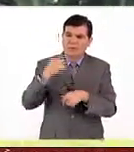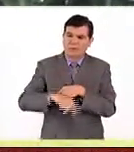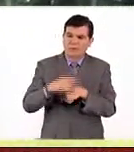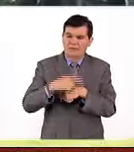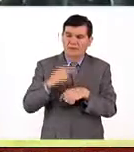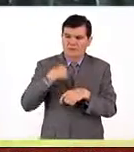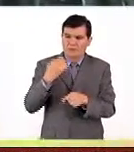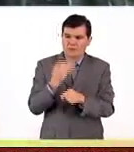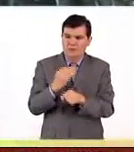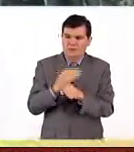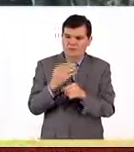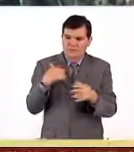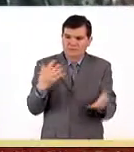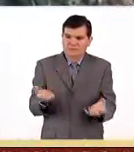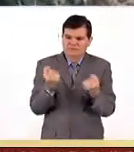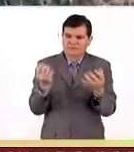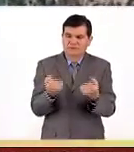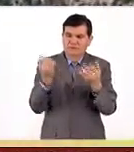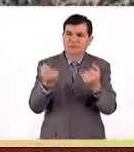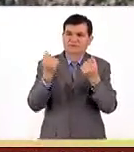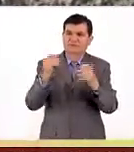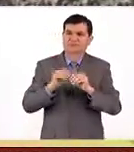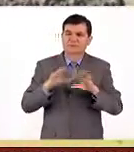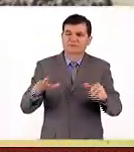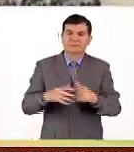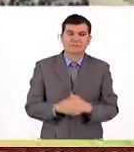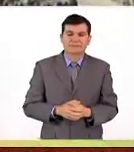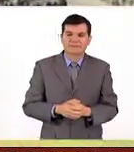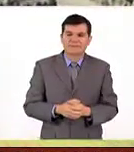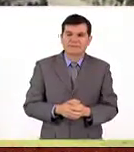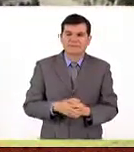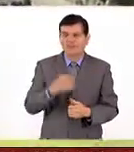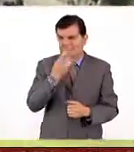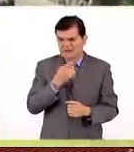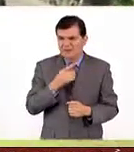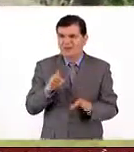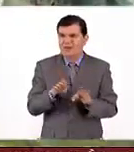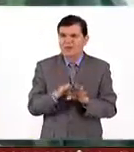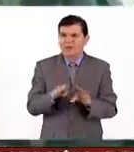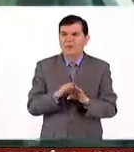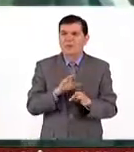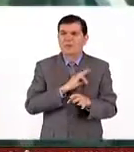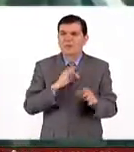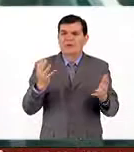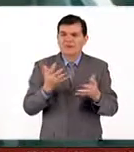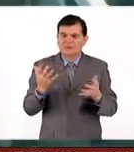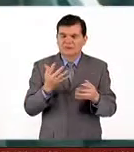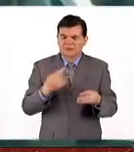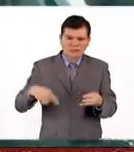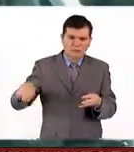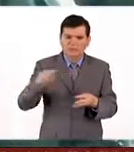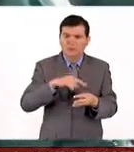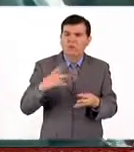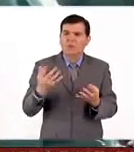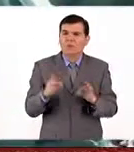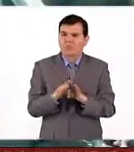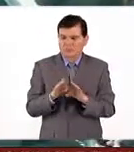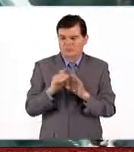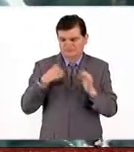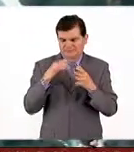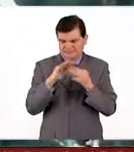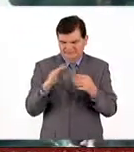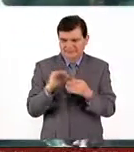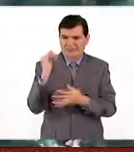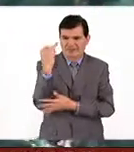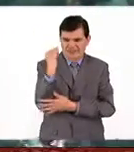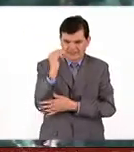y que nosotros ahorita ya las estamos propagando. A ver, maestra, díganos, ¿cómo le podemos hacer nosotros? Porque estamos hablando de